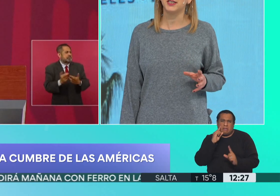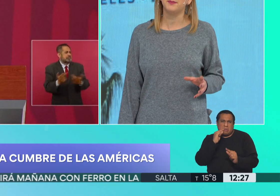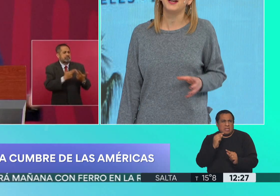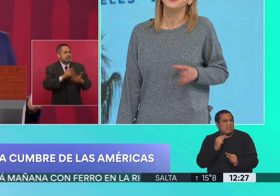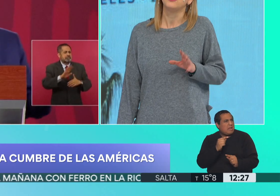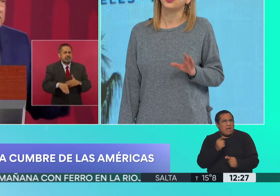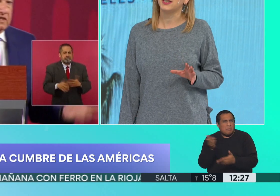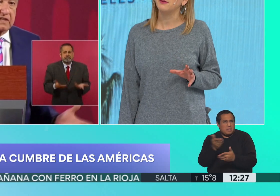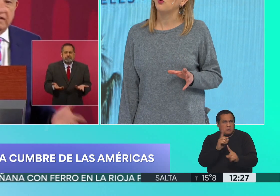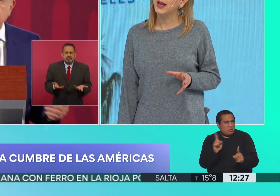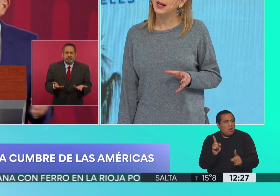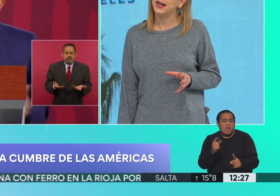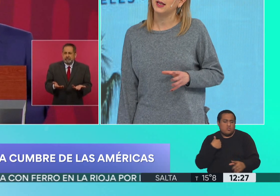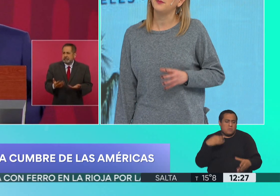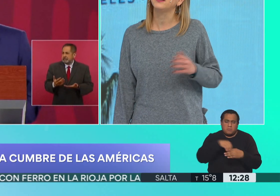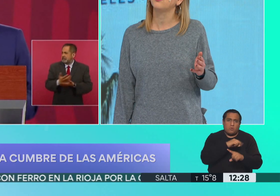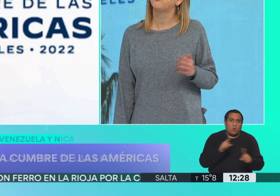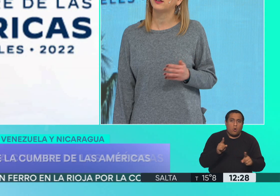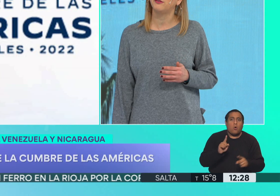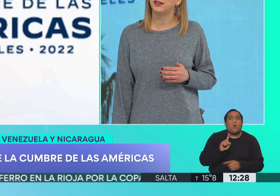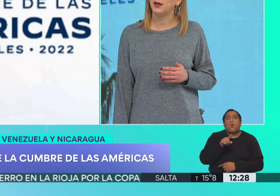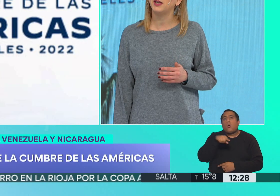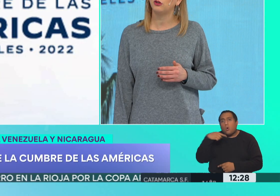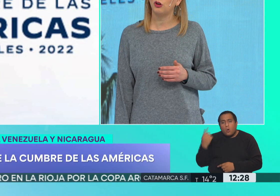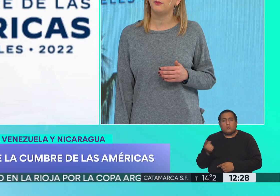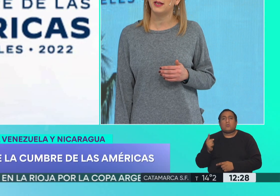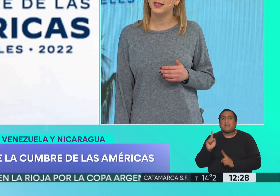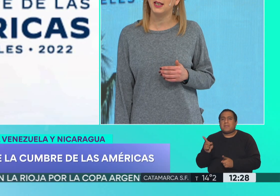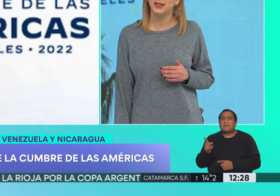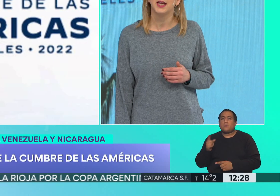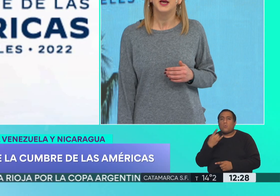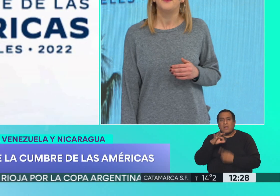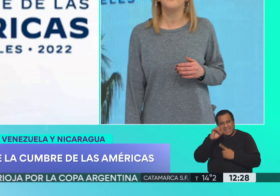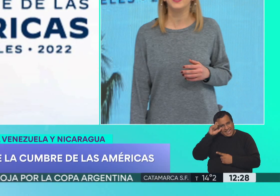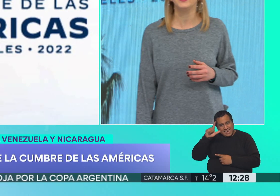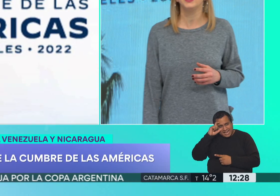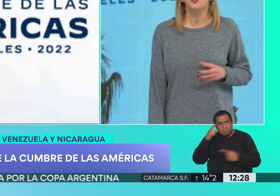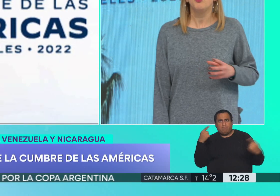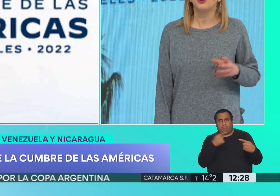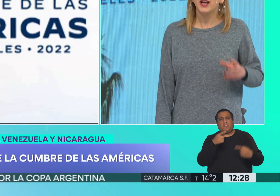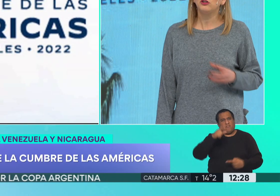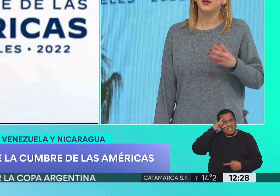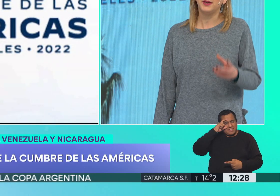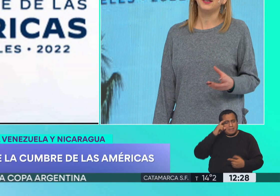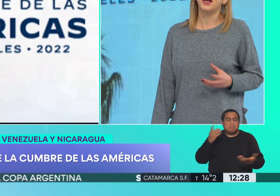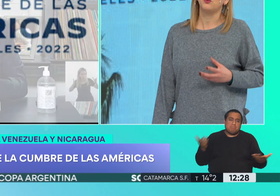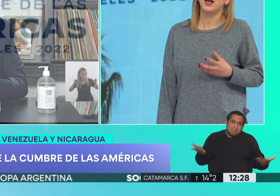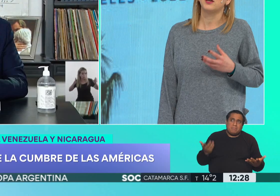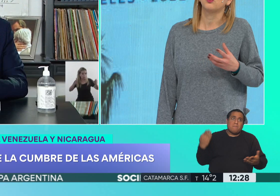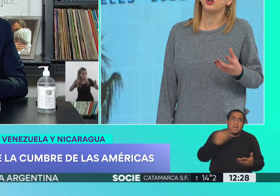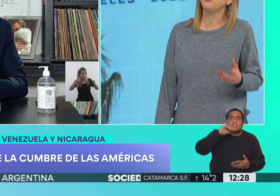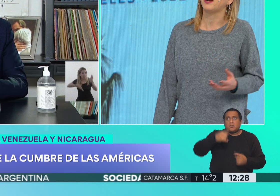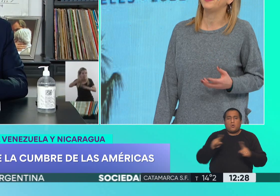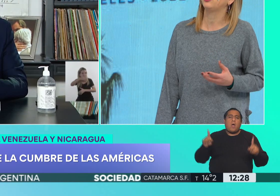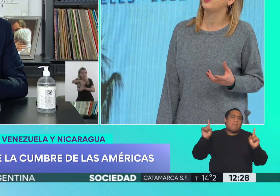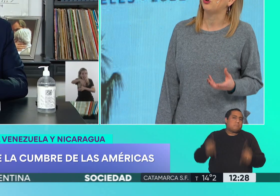no iba a participar. No se sabe Bukele, que también tiene un fuerte enfrentamiento con el presidente Biden. Bueno, esto también trae alguna